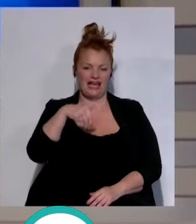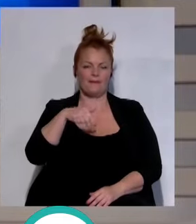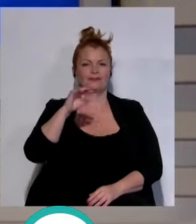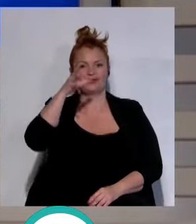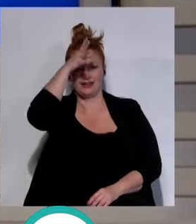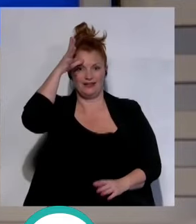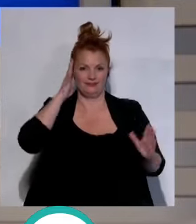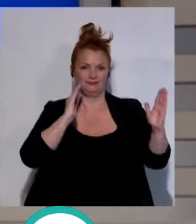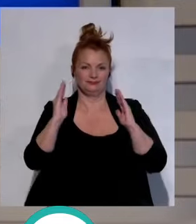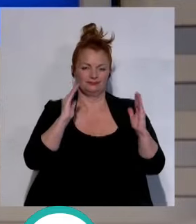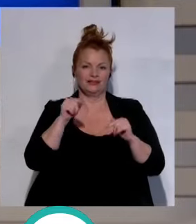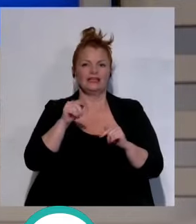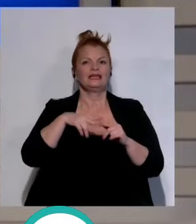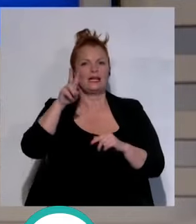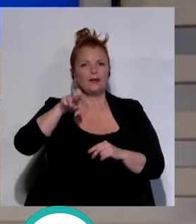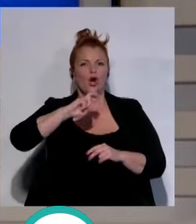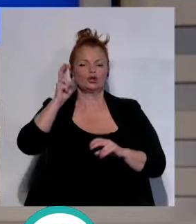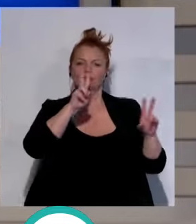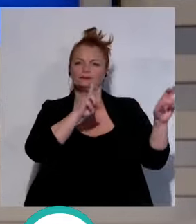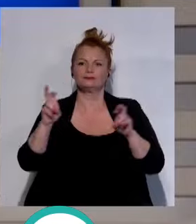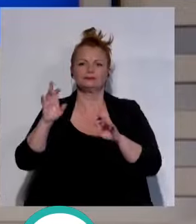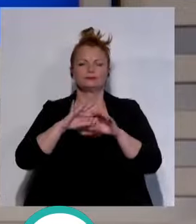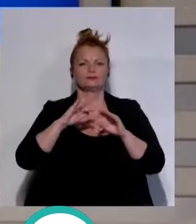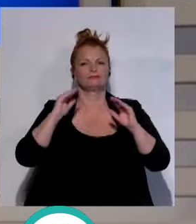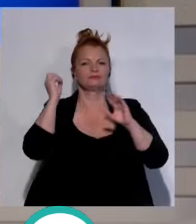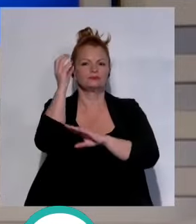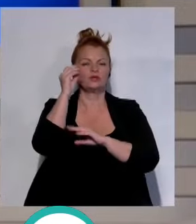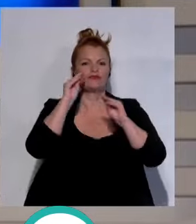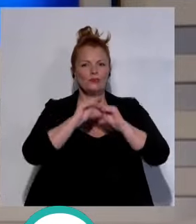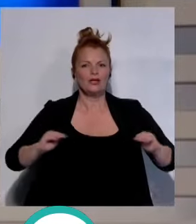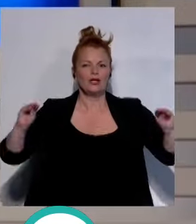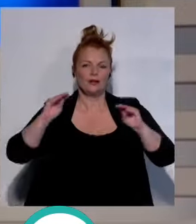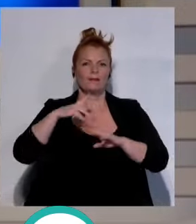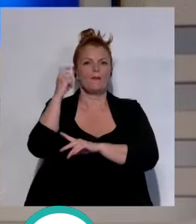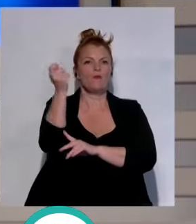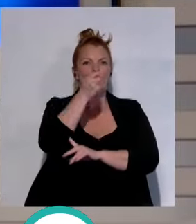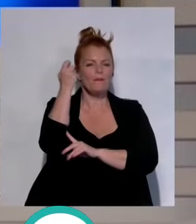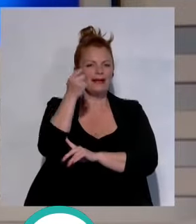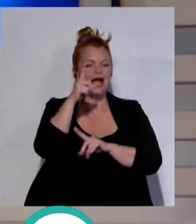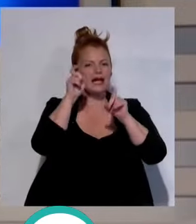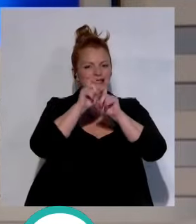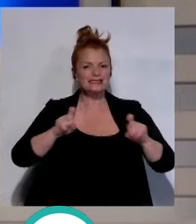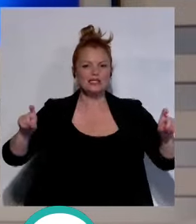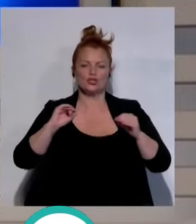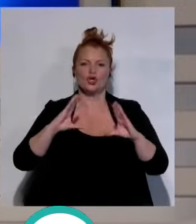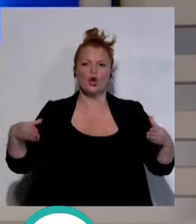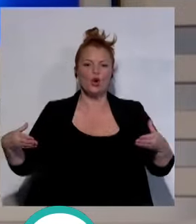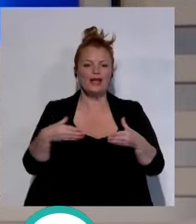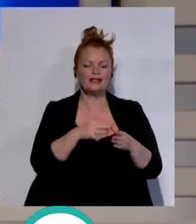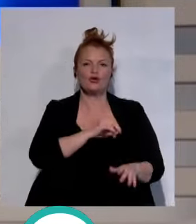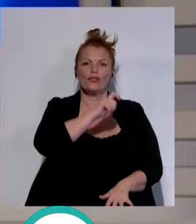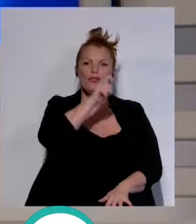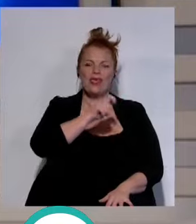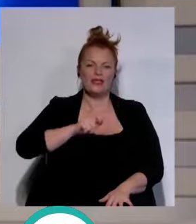cuestiones también destacadas como las jornadas formativas del consorcio provincial de bomberos en el que enseña a colectivos y